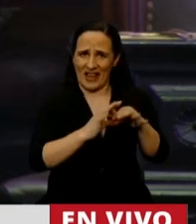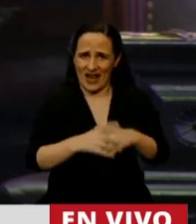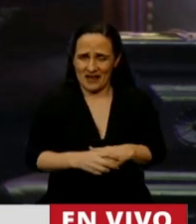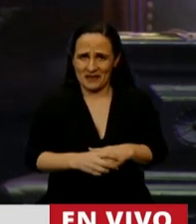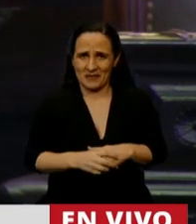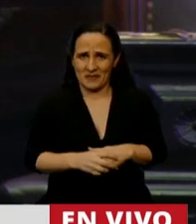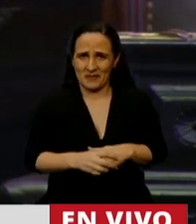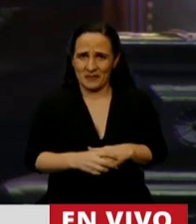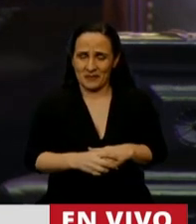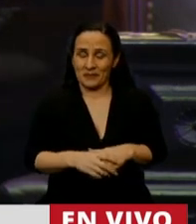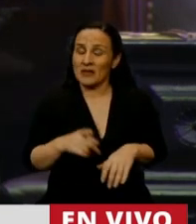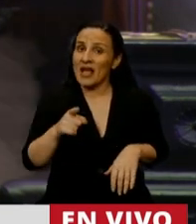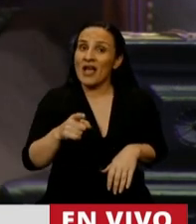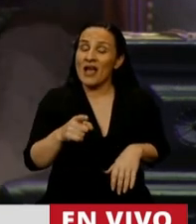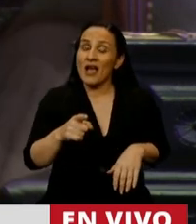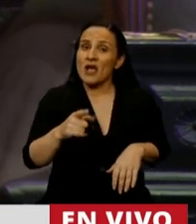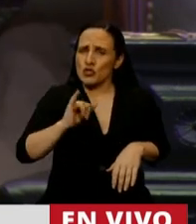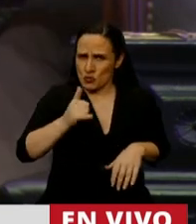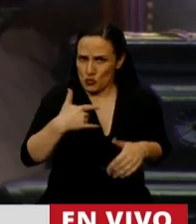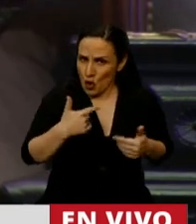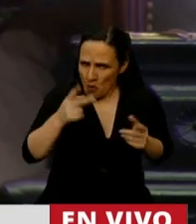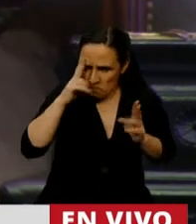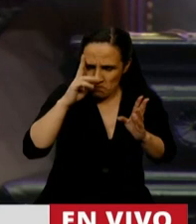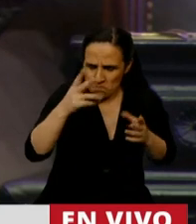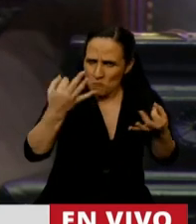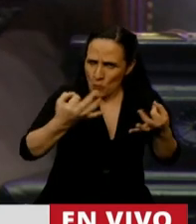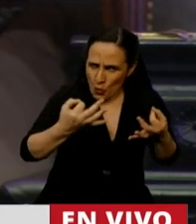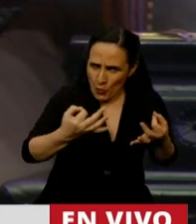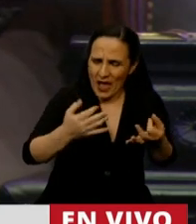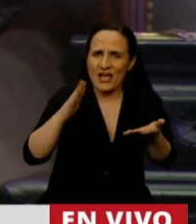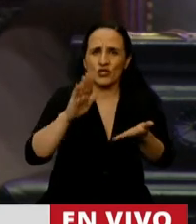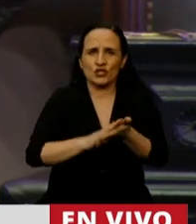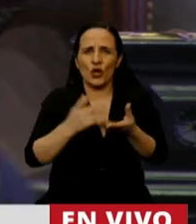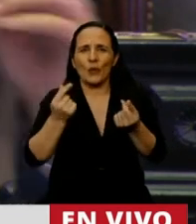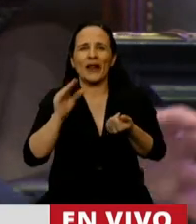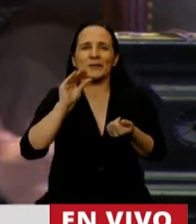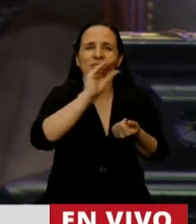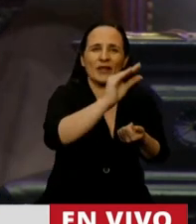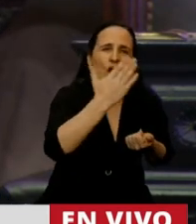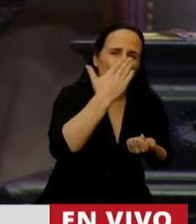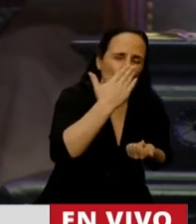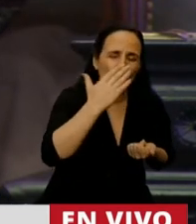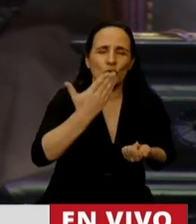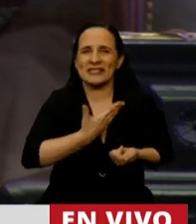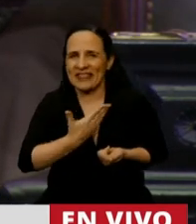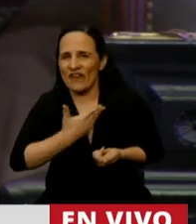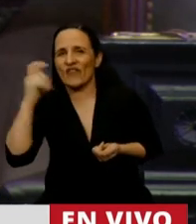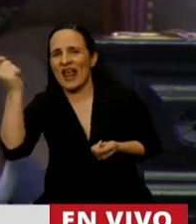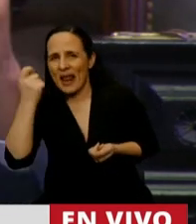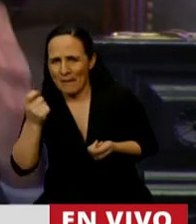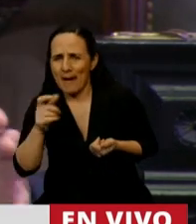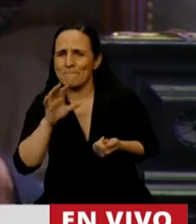muy bien, la atención de las diferencias de coparticipación con Córdoba, con Santa Fe, con La Pampa.